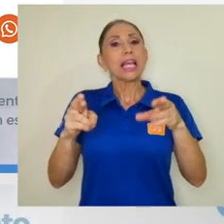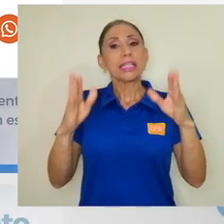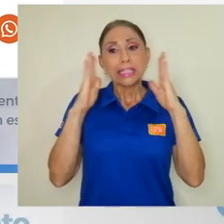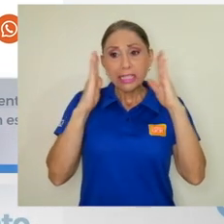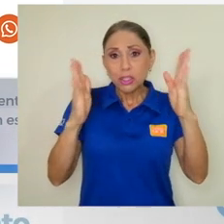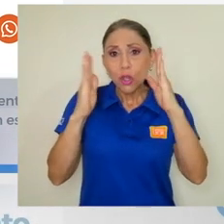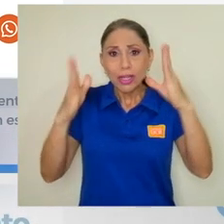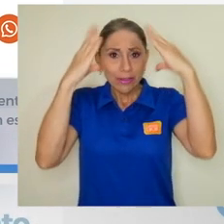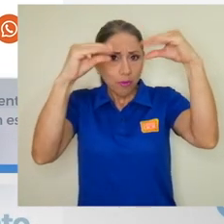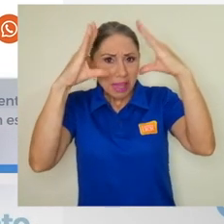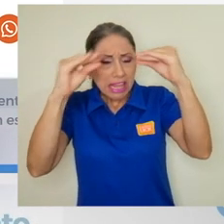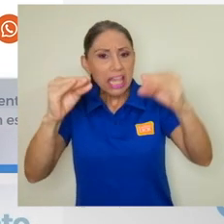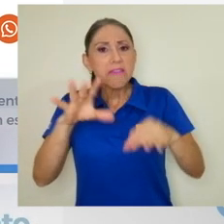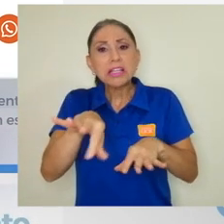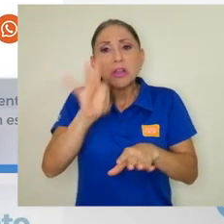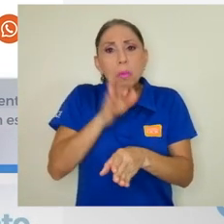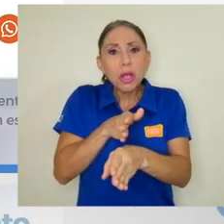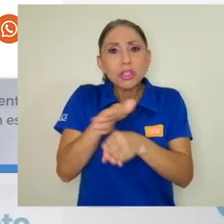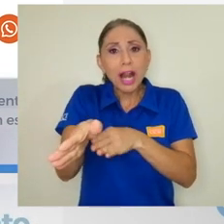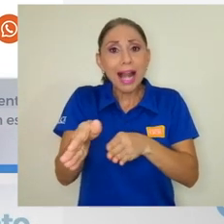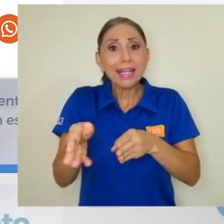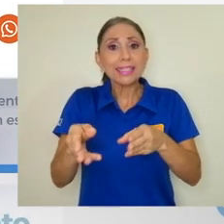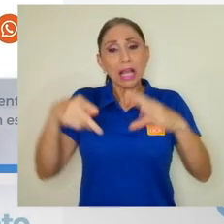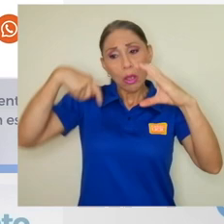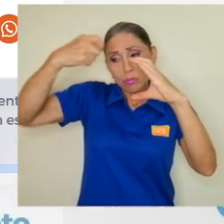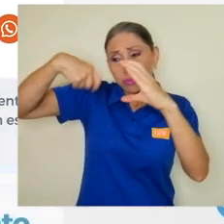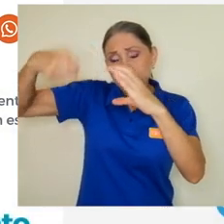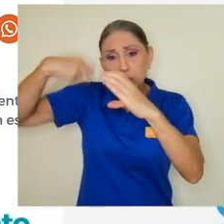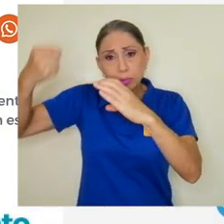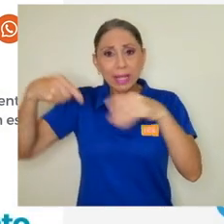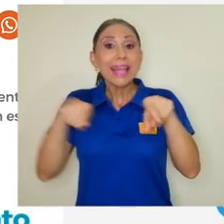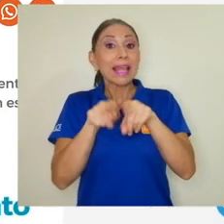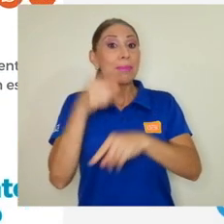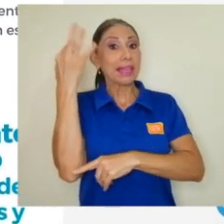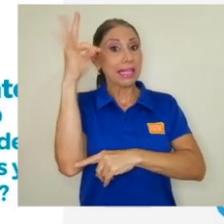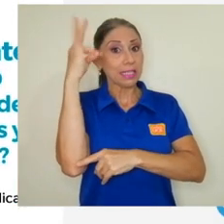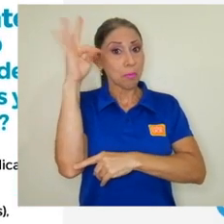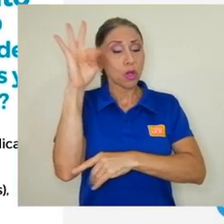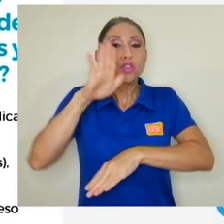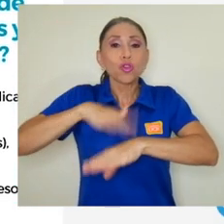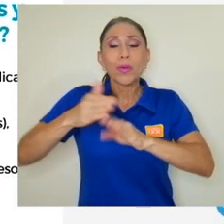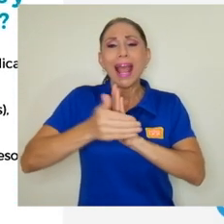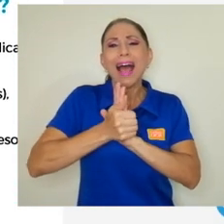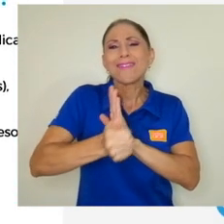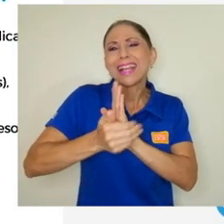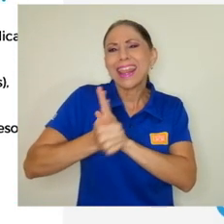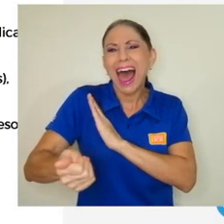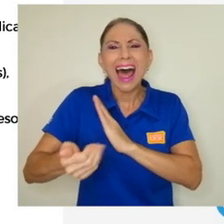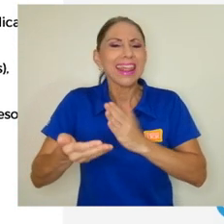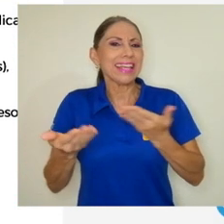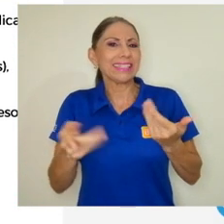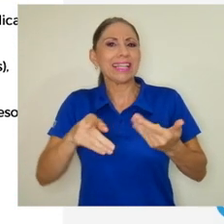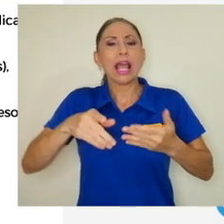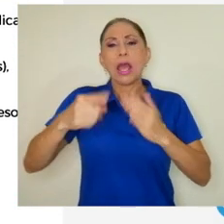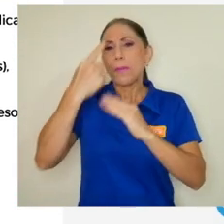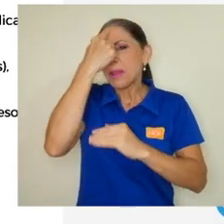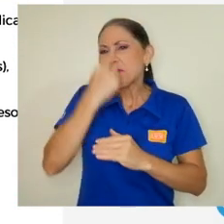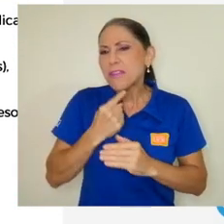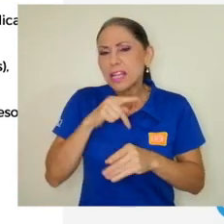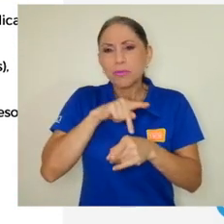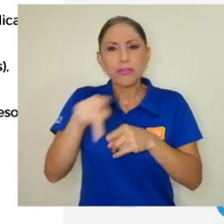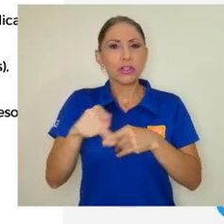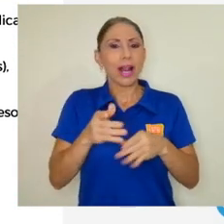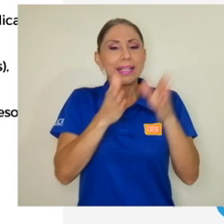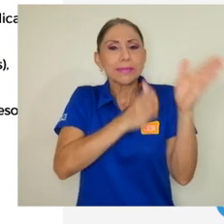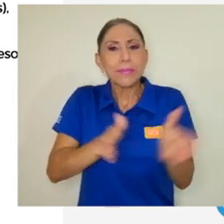vocacionales, material audiovisual y la presentación de testimonios sobre habilidades necesarias, perfiles profesionales, planes de estudio